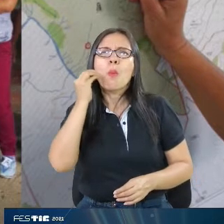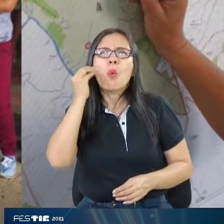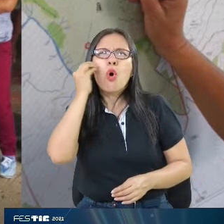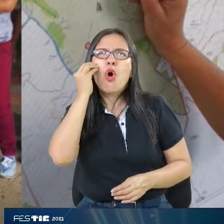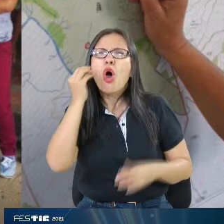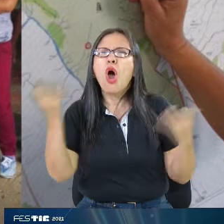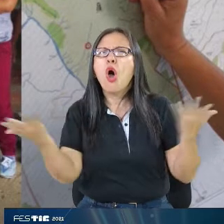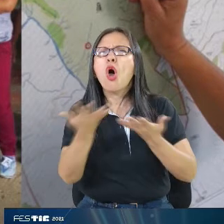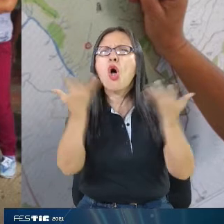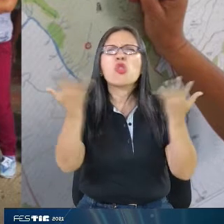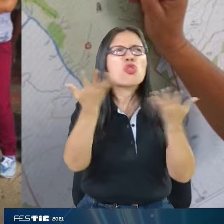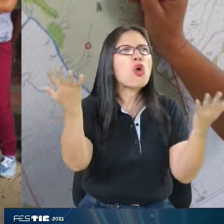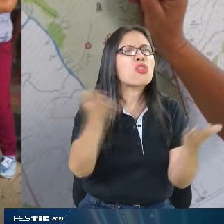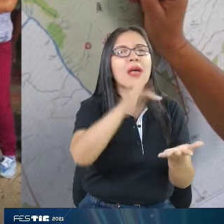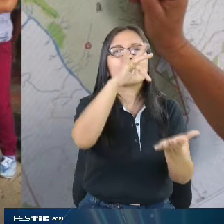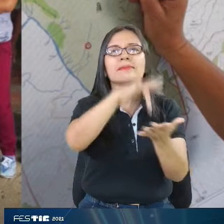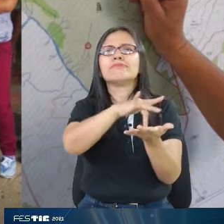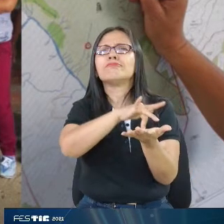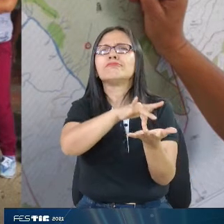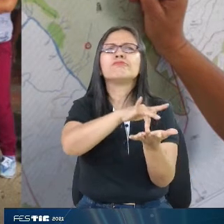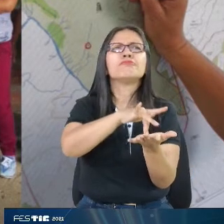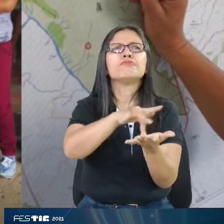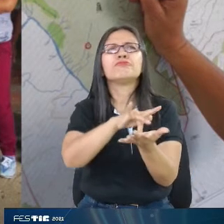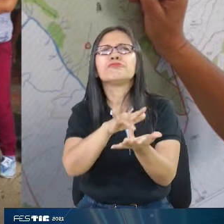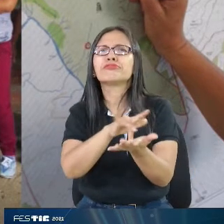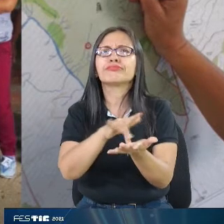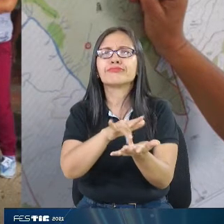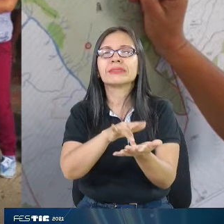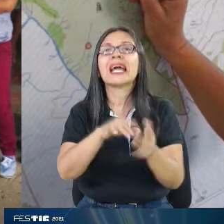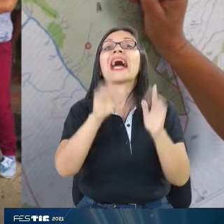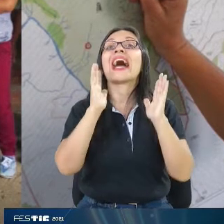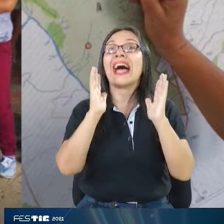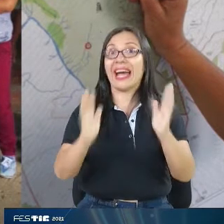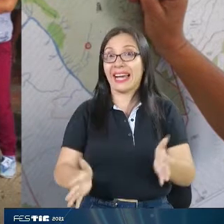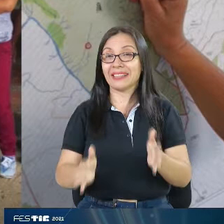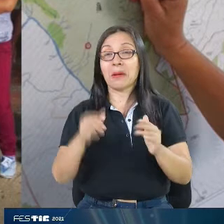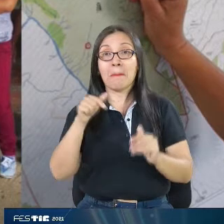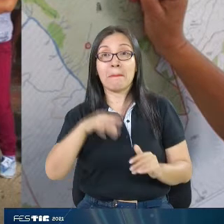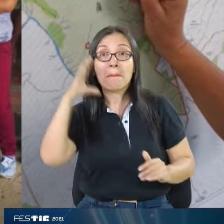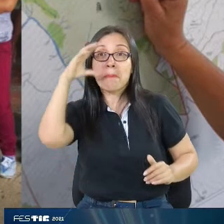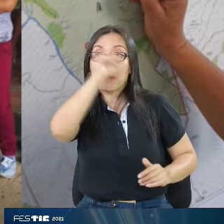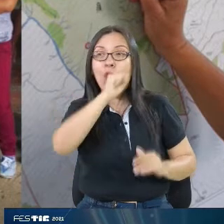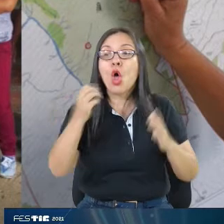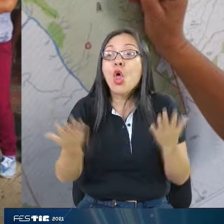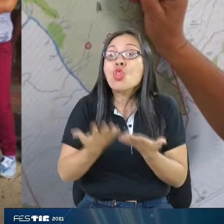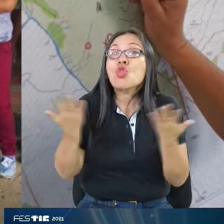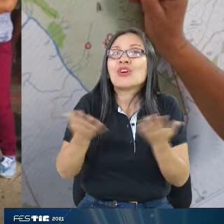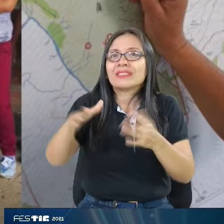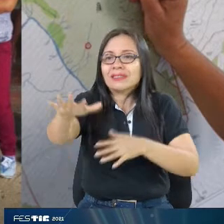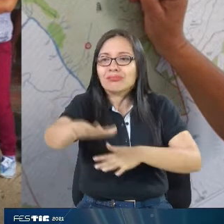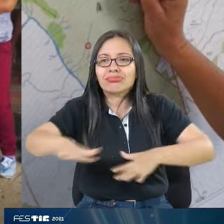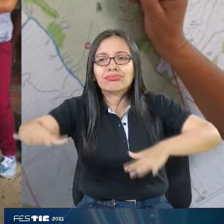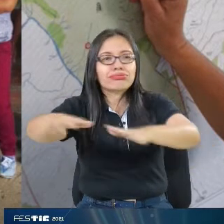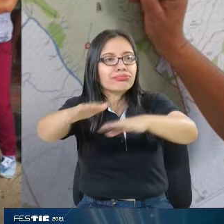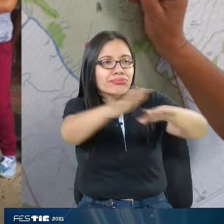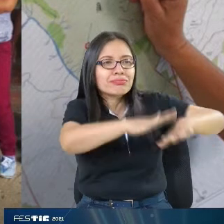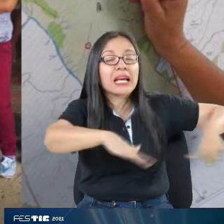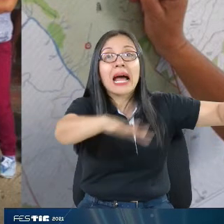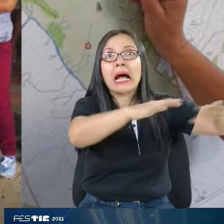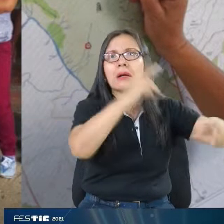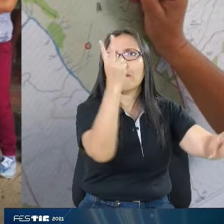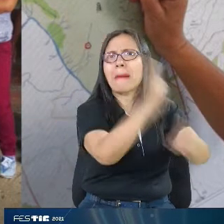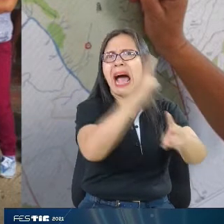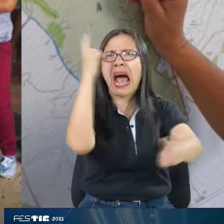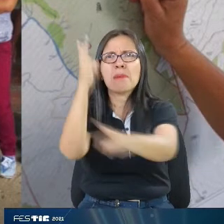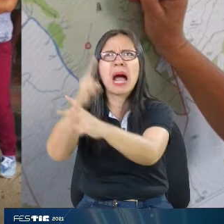social para identificar zonas críticas que han sido impactadas por los desastres en el caso de que se